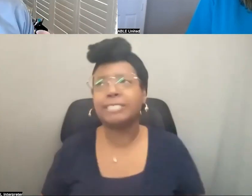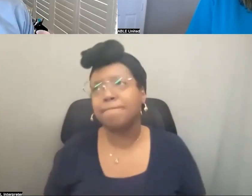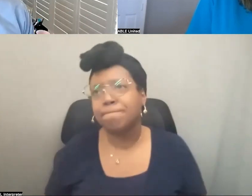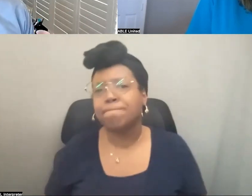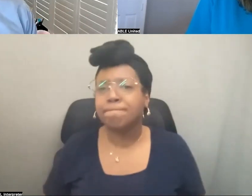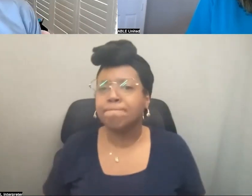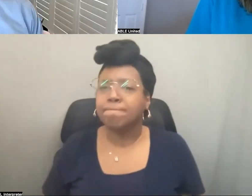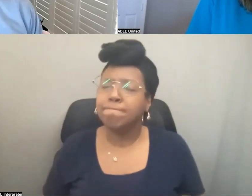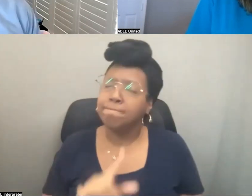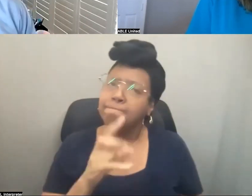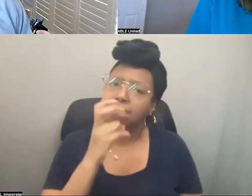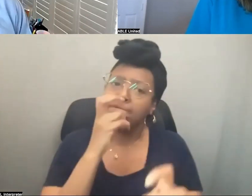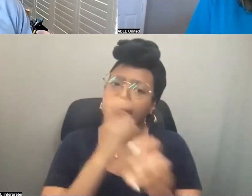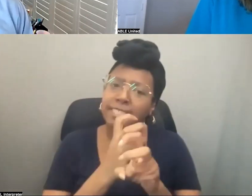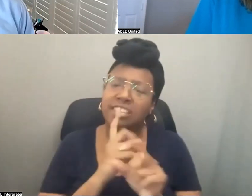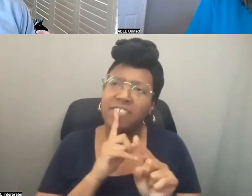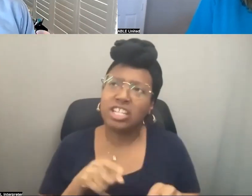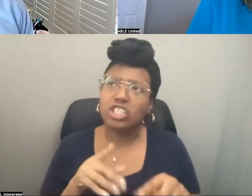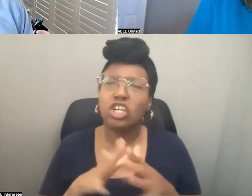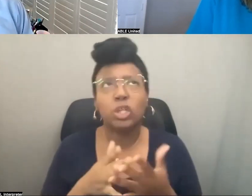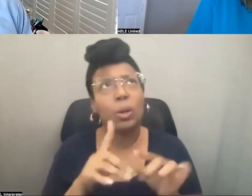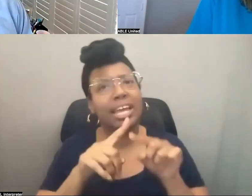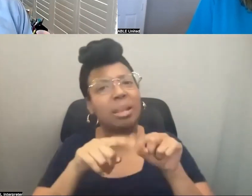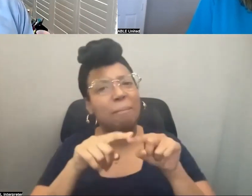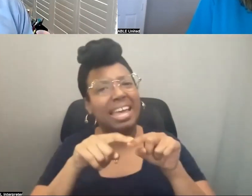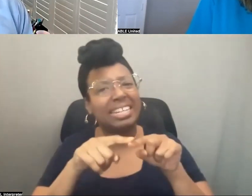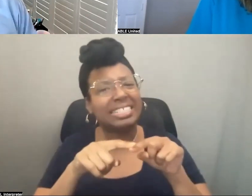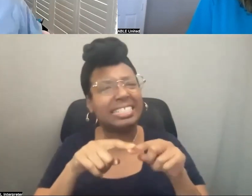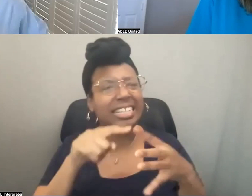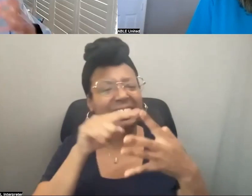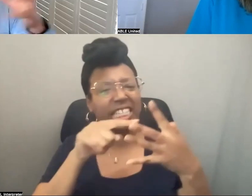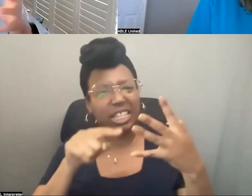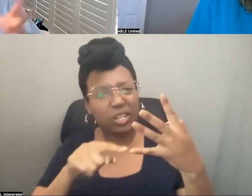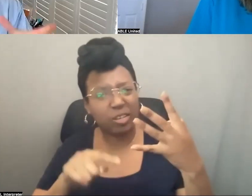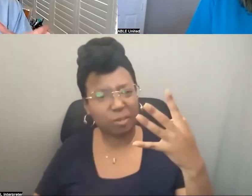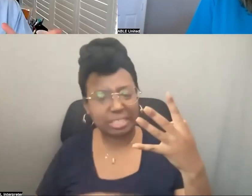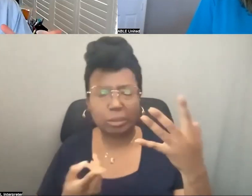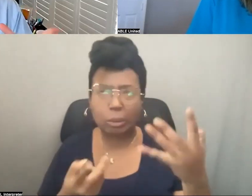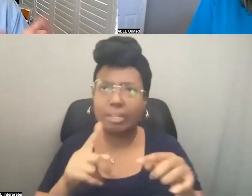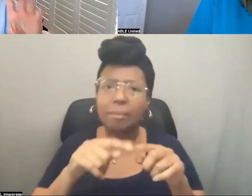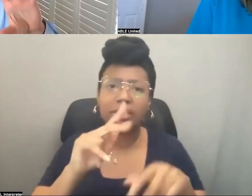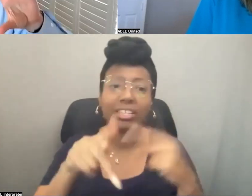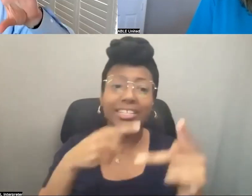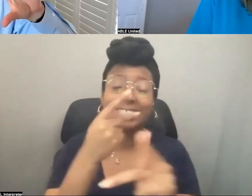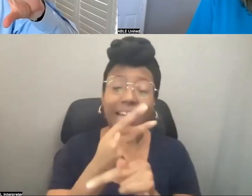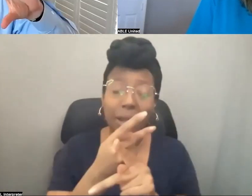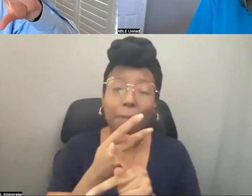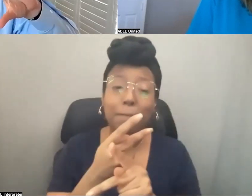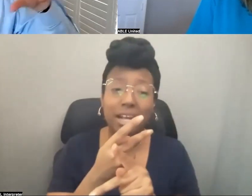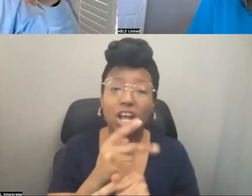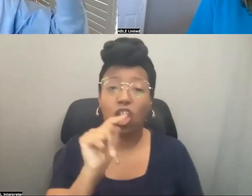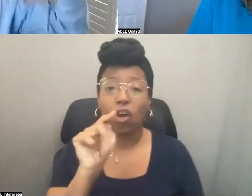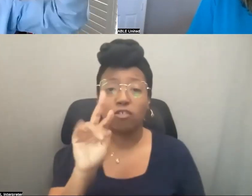porque tengo que dar la respuesta de abogado. Eso depende, pero depende en varios factores. Dependiendo del tipo de fideicomiso,